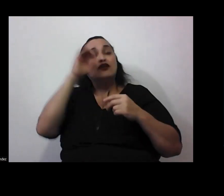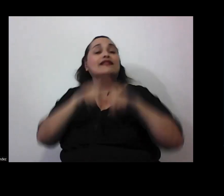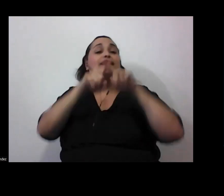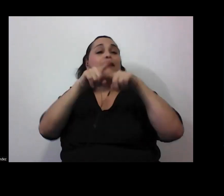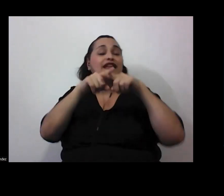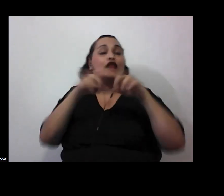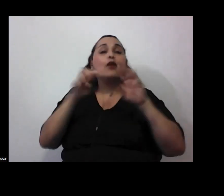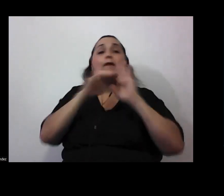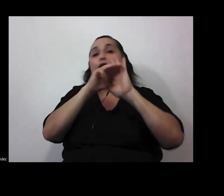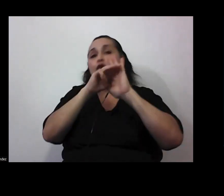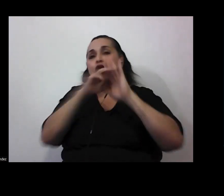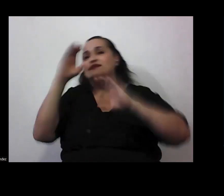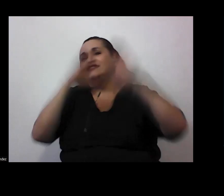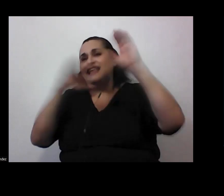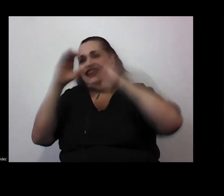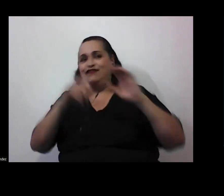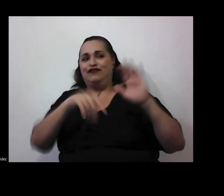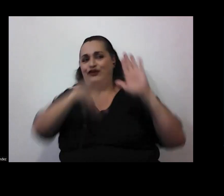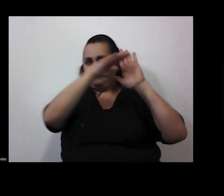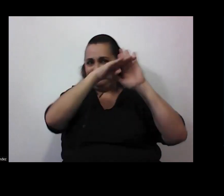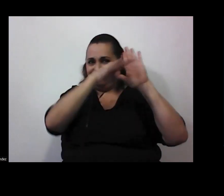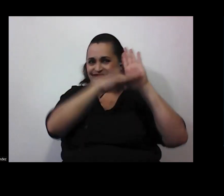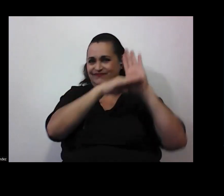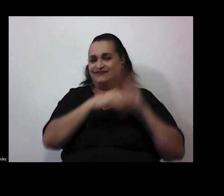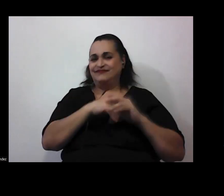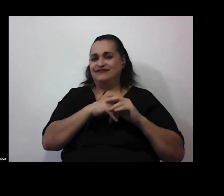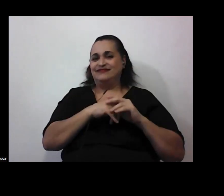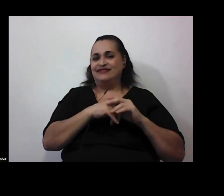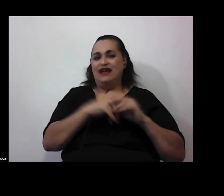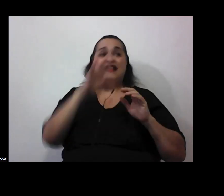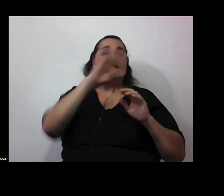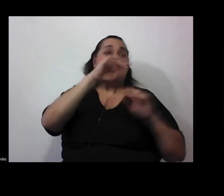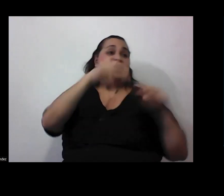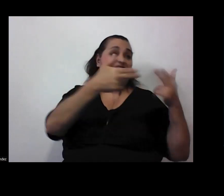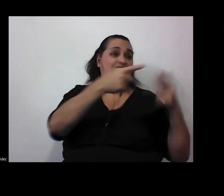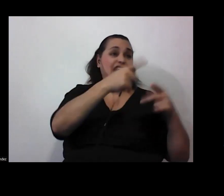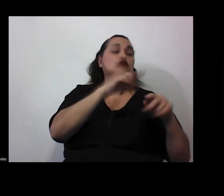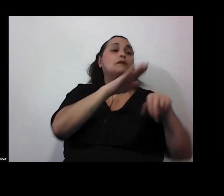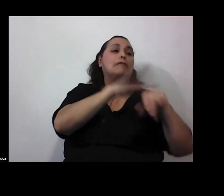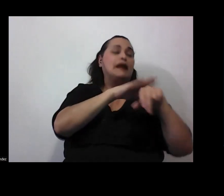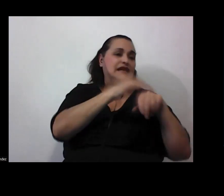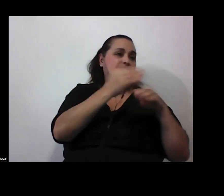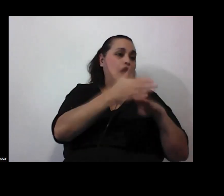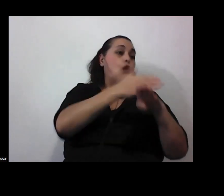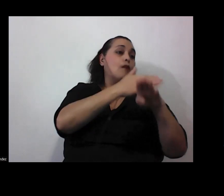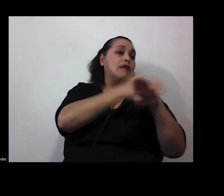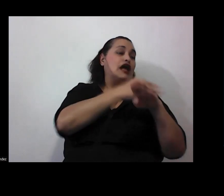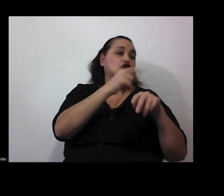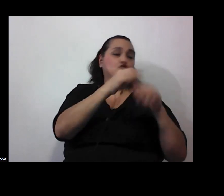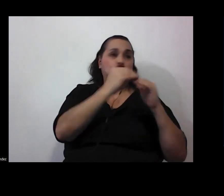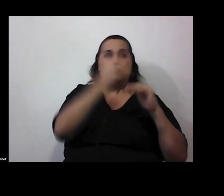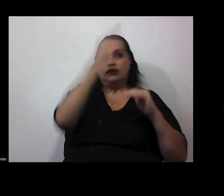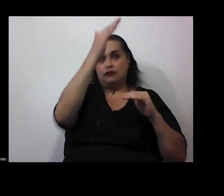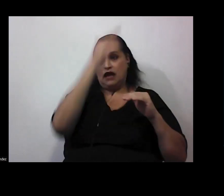estoy a favor porque los transgénicos no se permiten aumentar el rendimiento y porque no sé